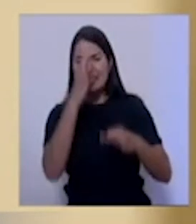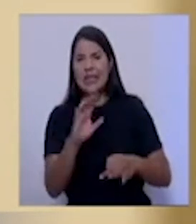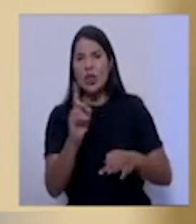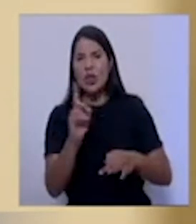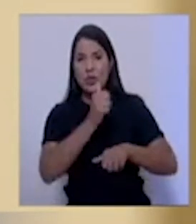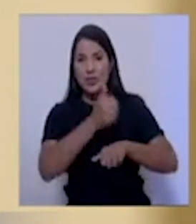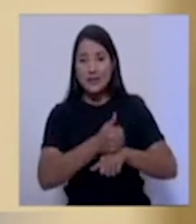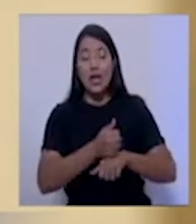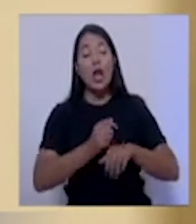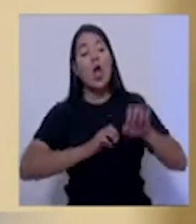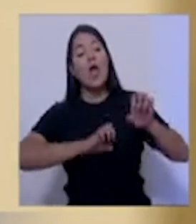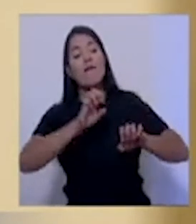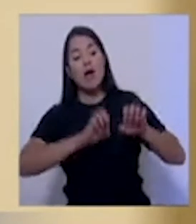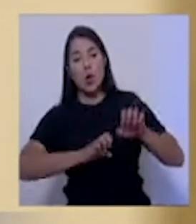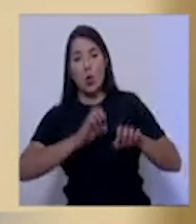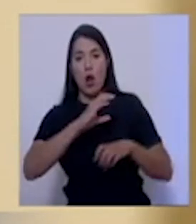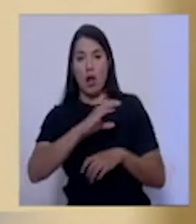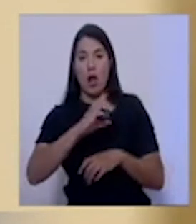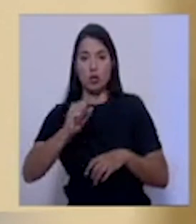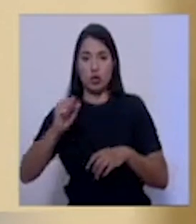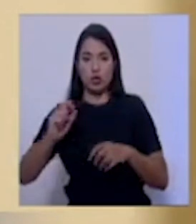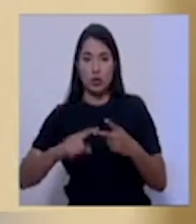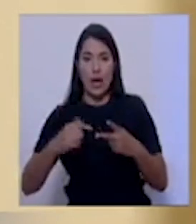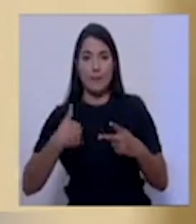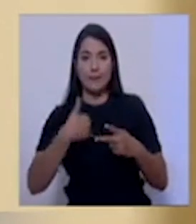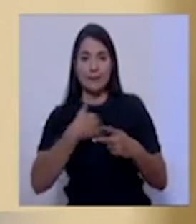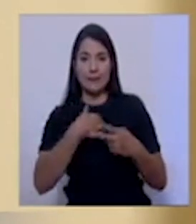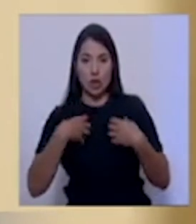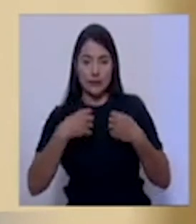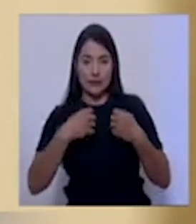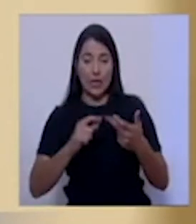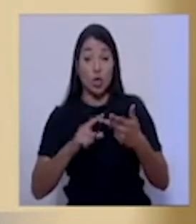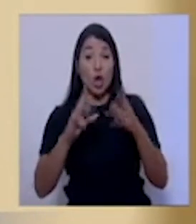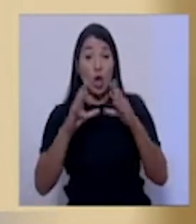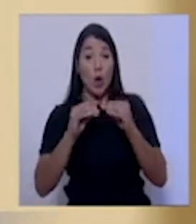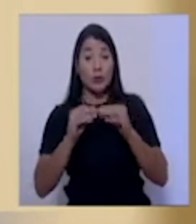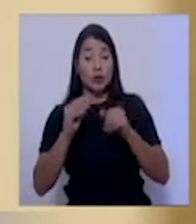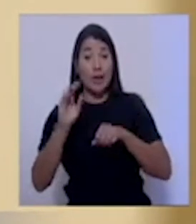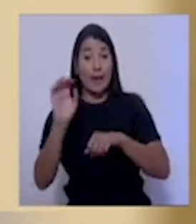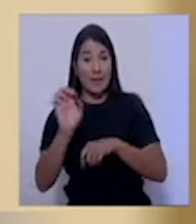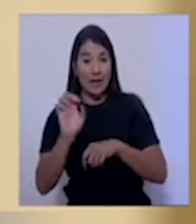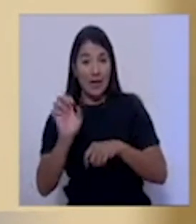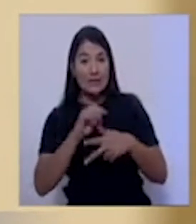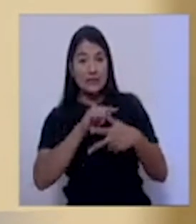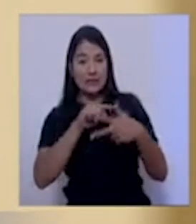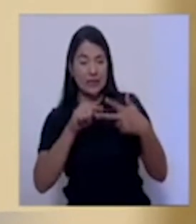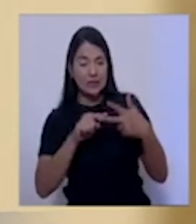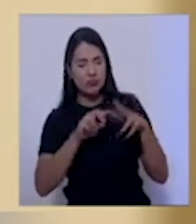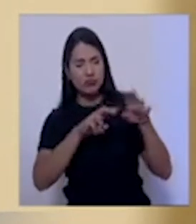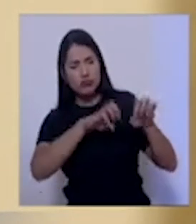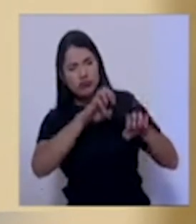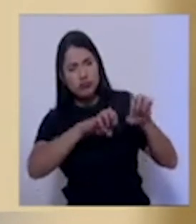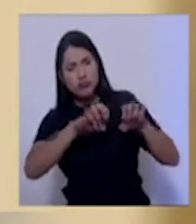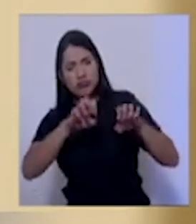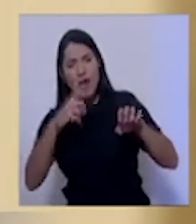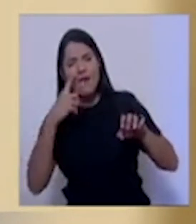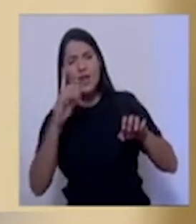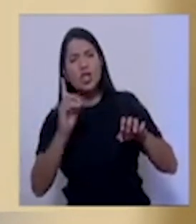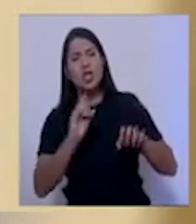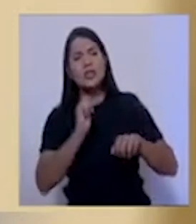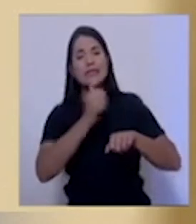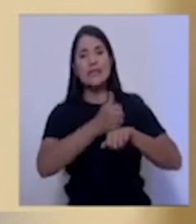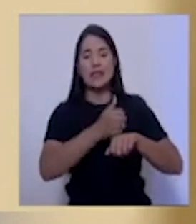Costalicense del Seguro Social para ver las condiciones que tienen para poder mantener personas en aislamiento.